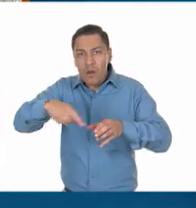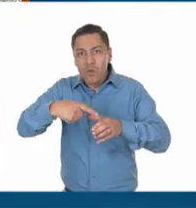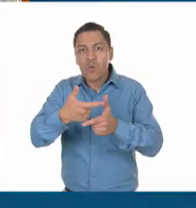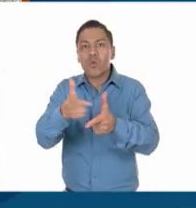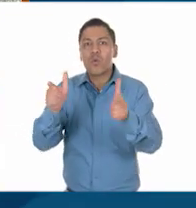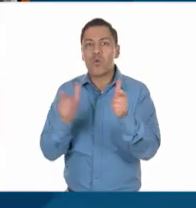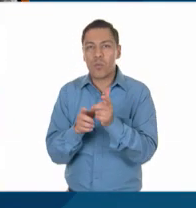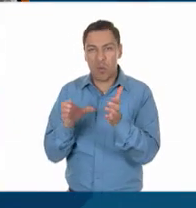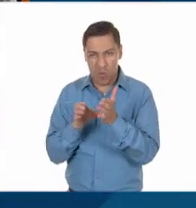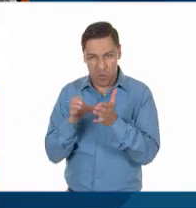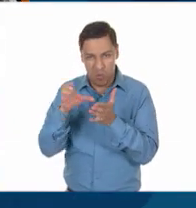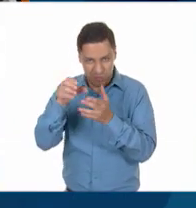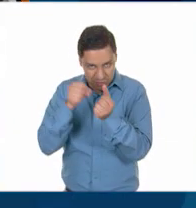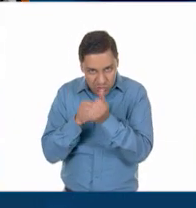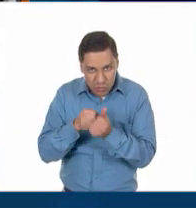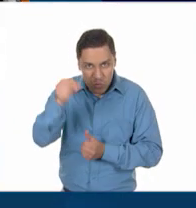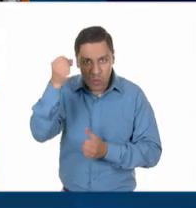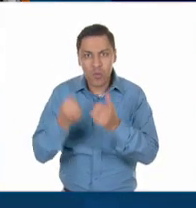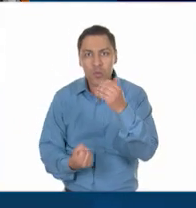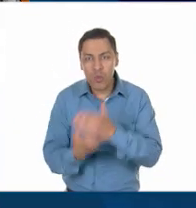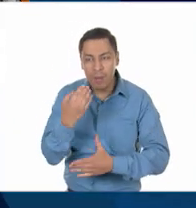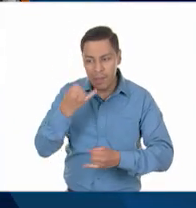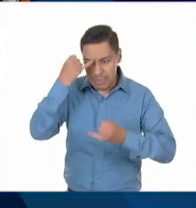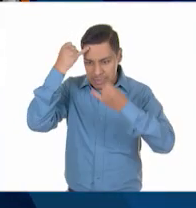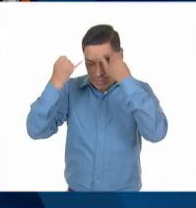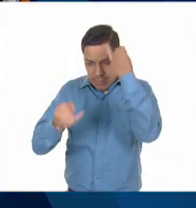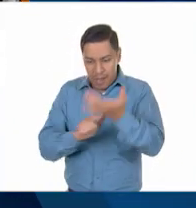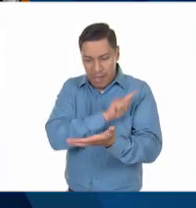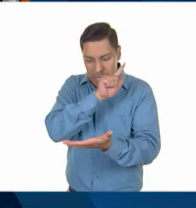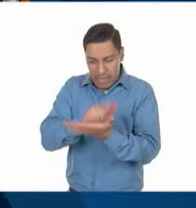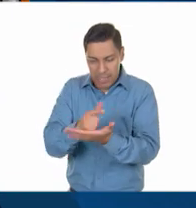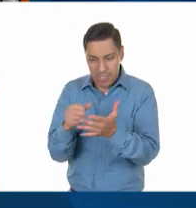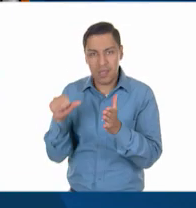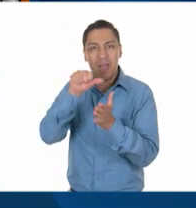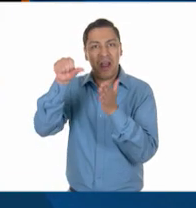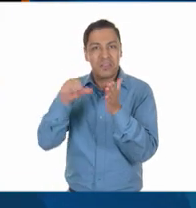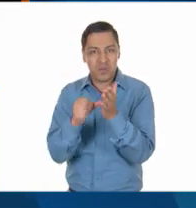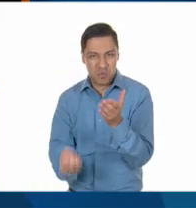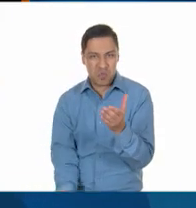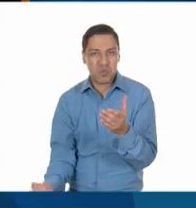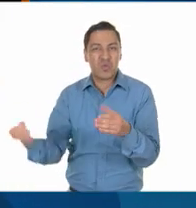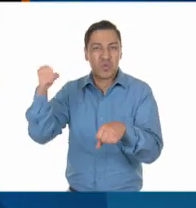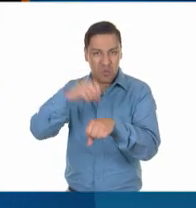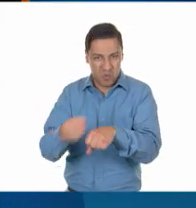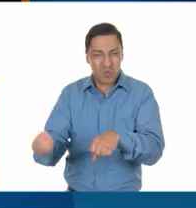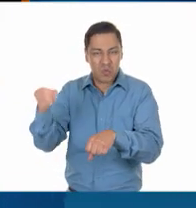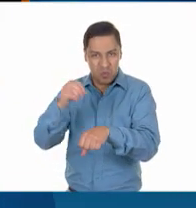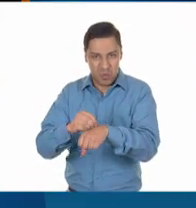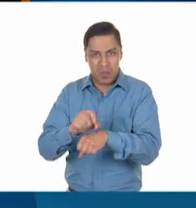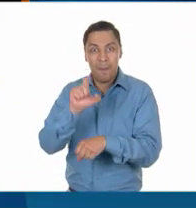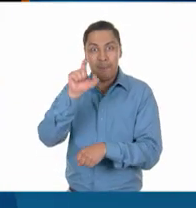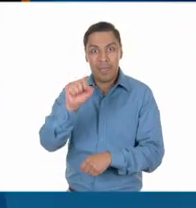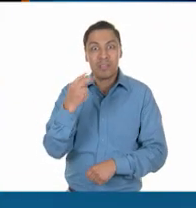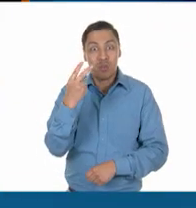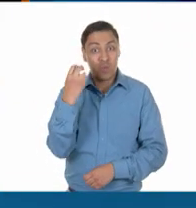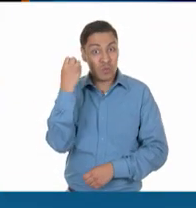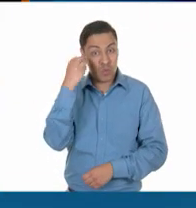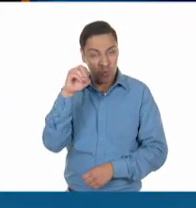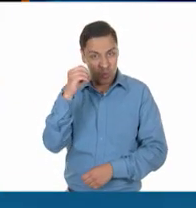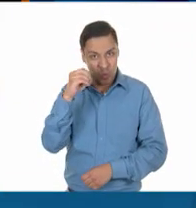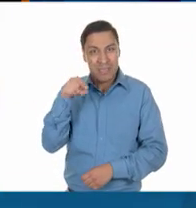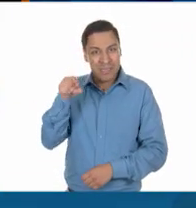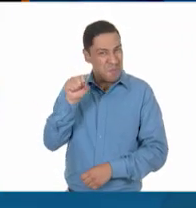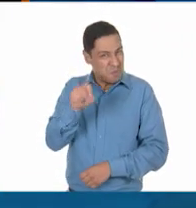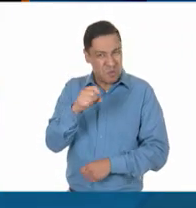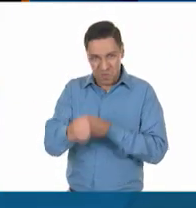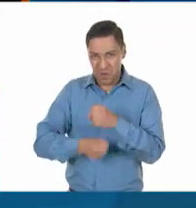la constitución. Las elecciones se efectuaron el 22 de octubre de ese año. Fueron las primeras